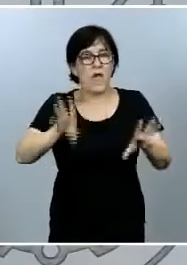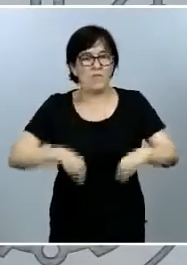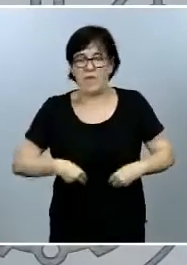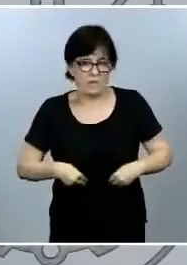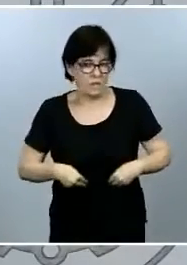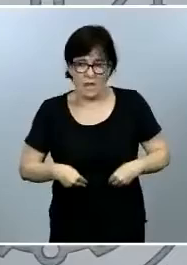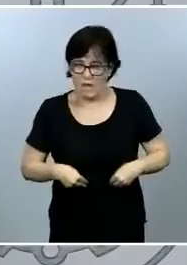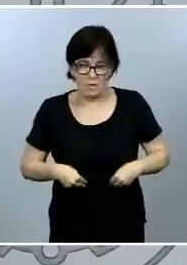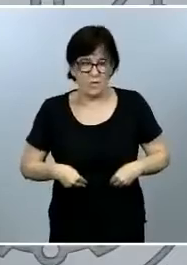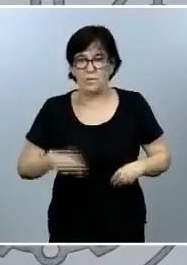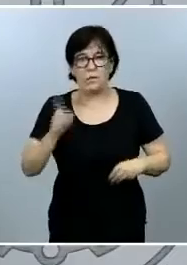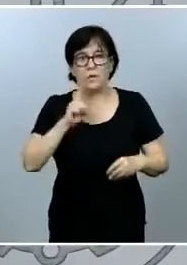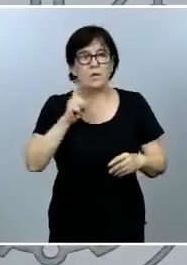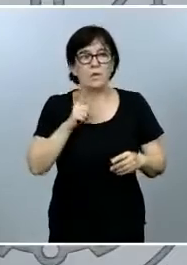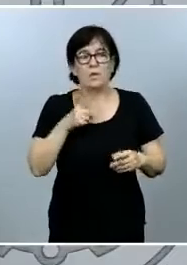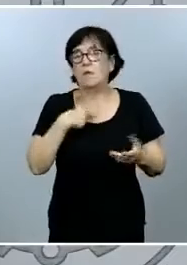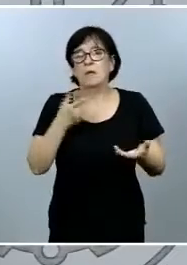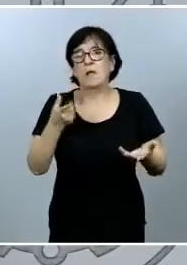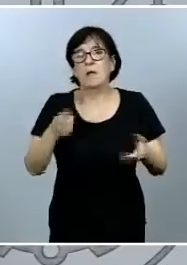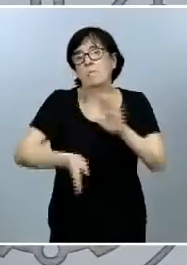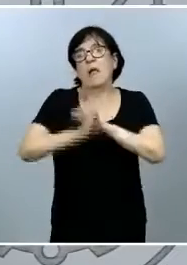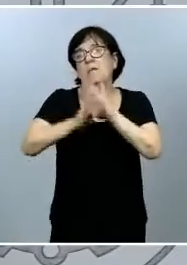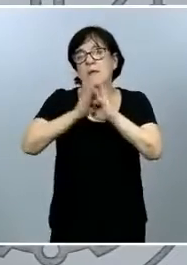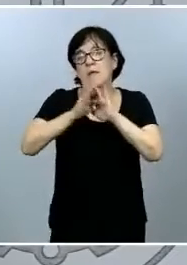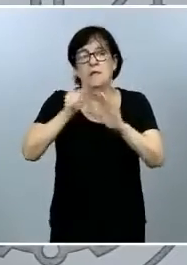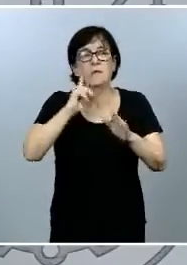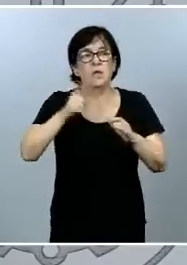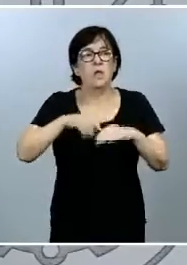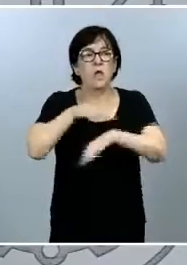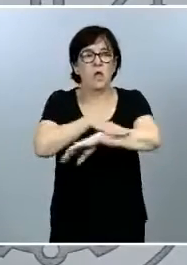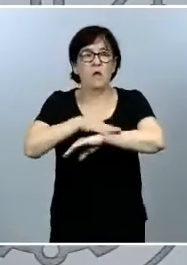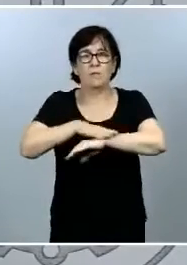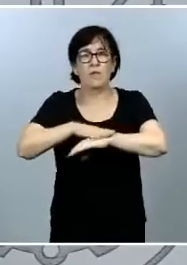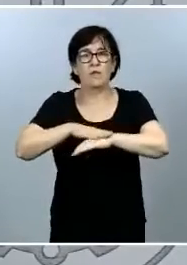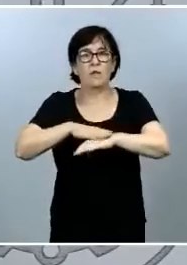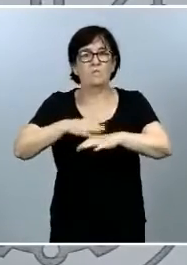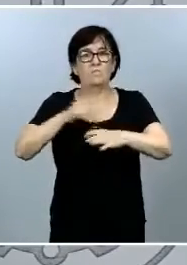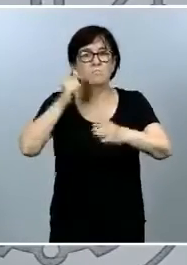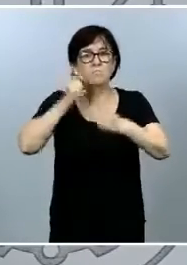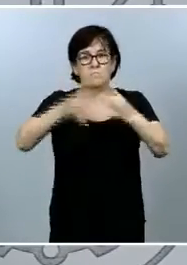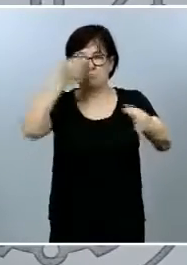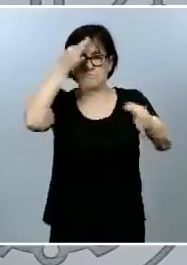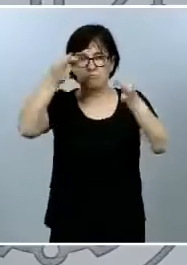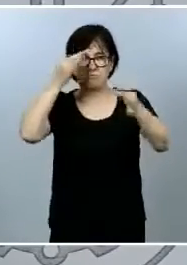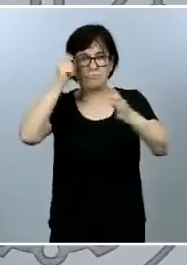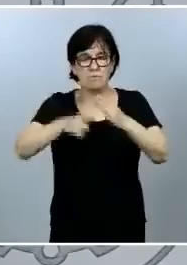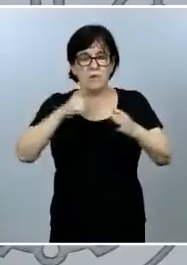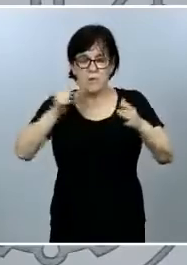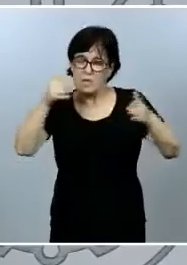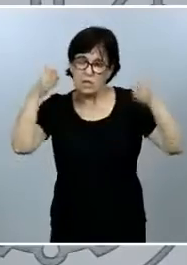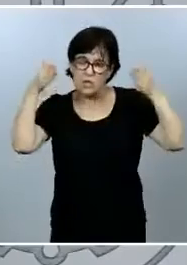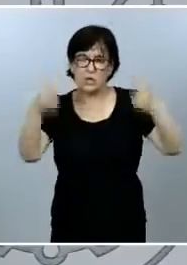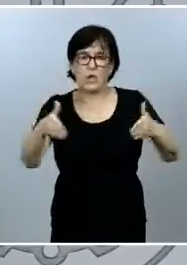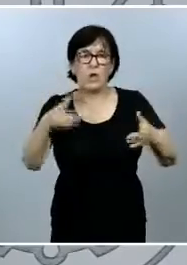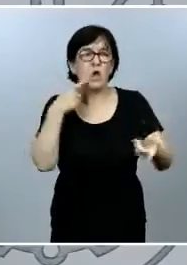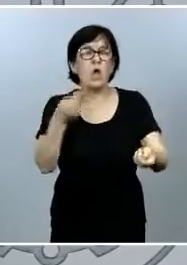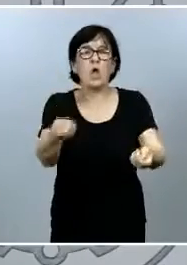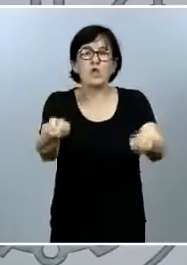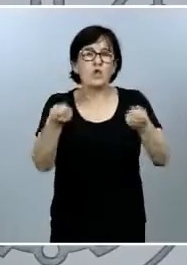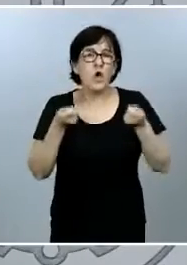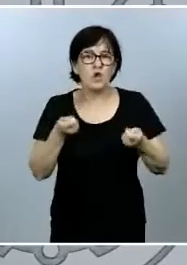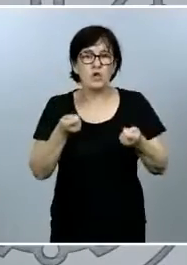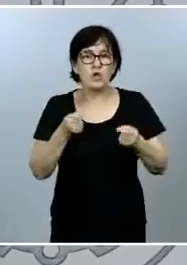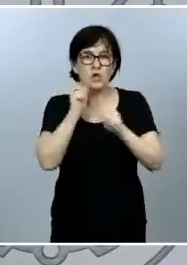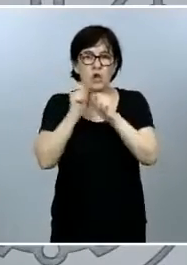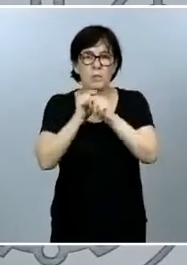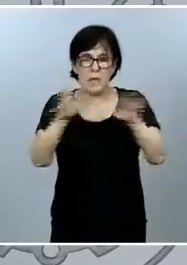le va a dar vuelo este Gobierno que está trabajando con rigor y que está absolutamente concentrado en el control de la pandemia desde que